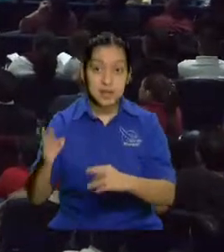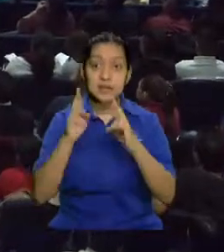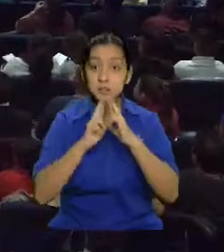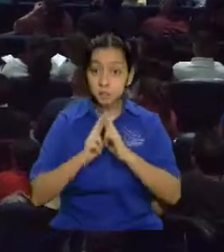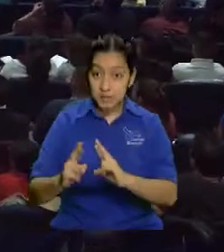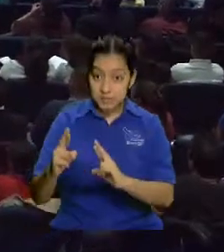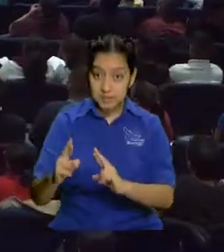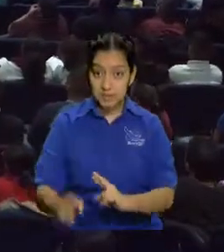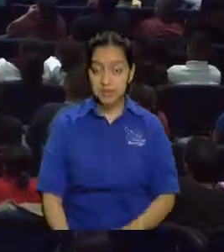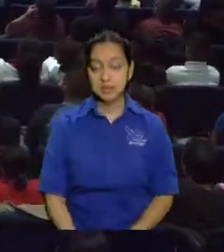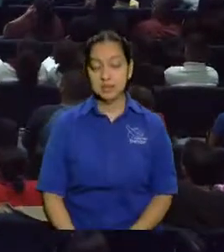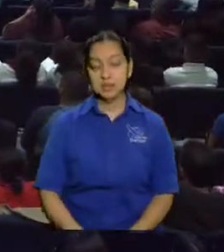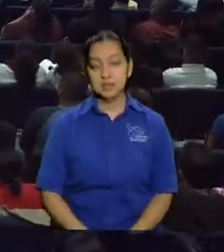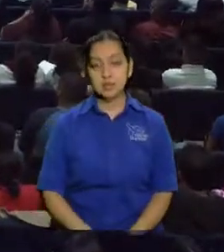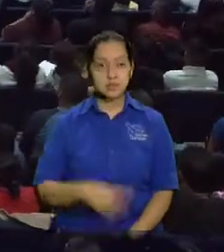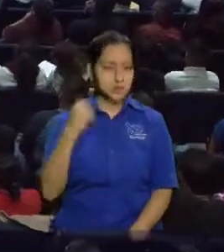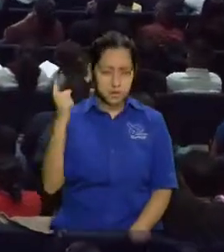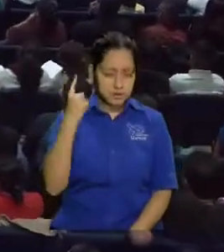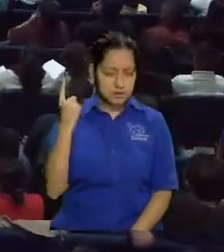tienen una repercusión